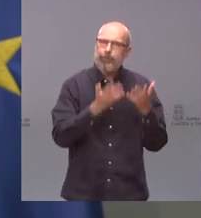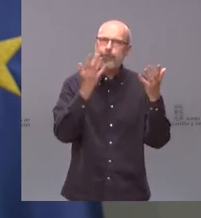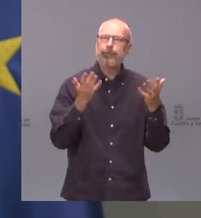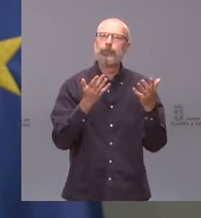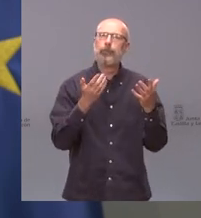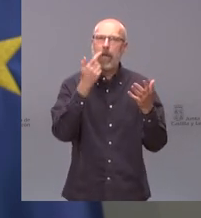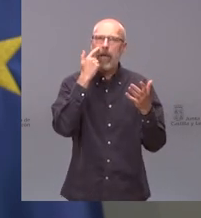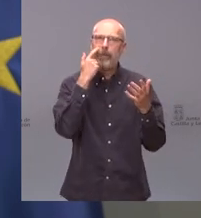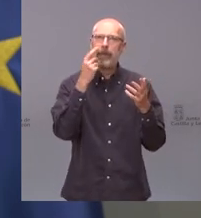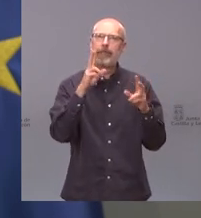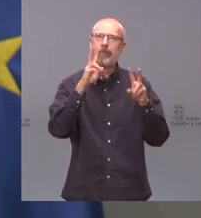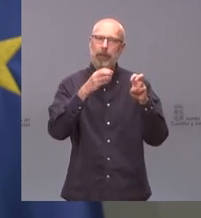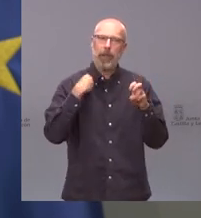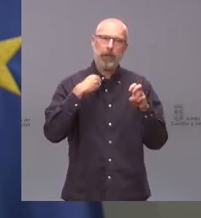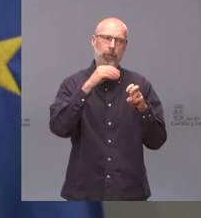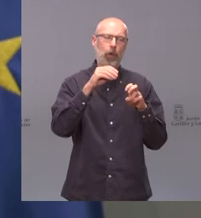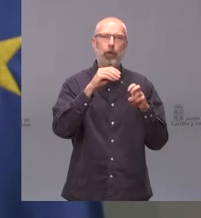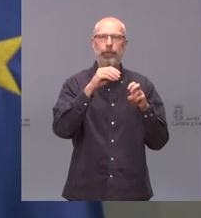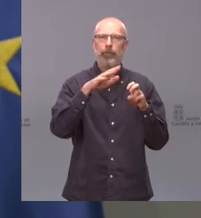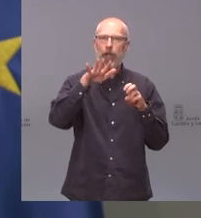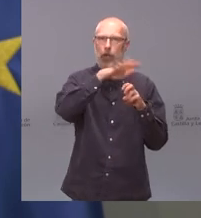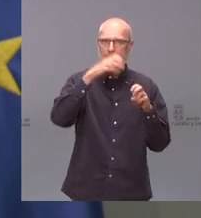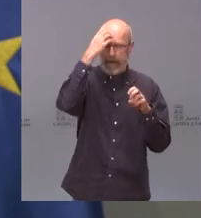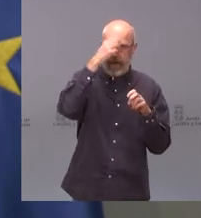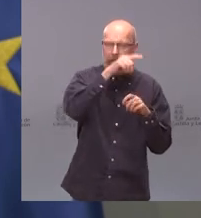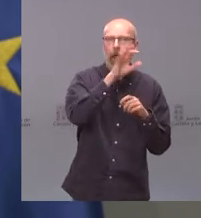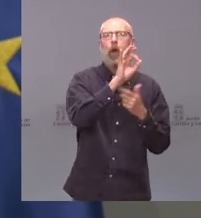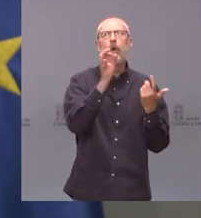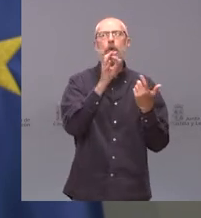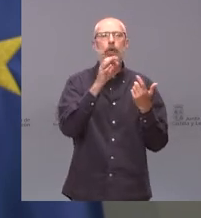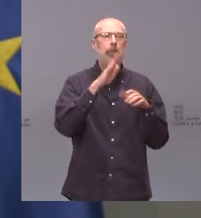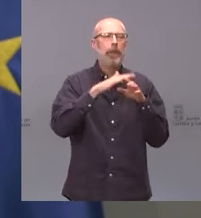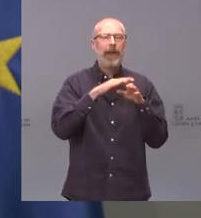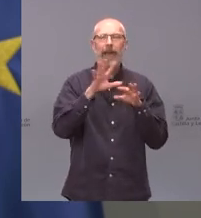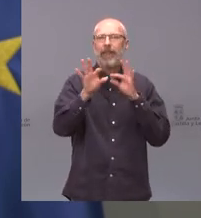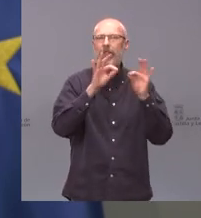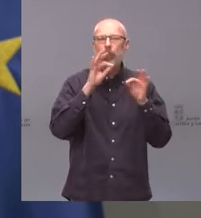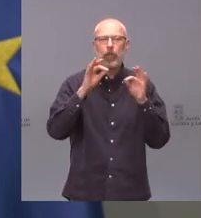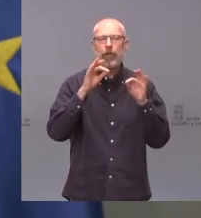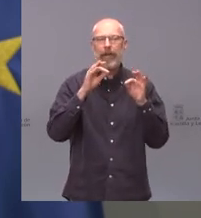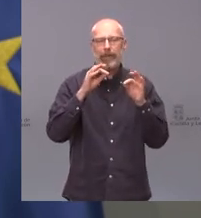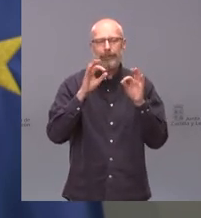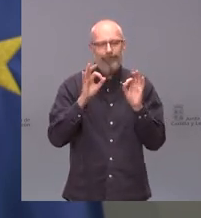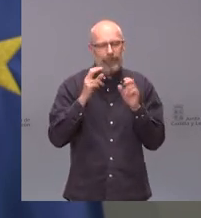asunto de Monterarreina intentando tomar decisiones en nuestra política